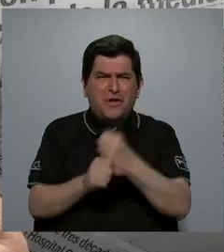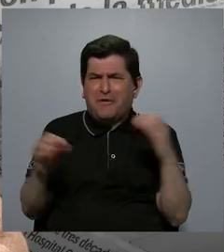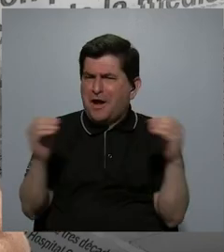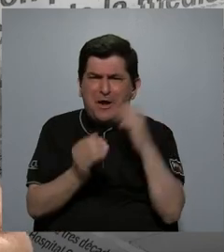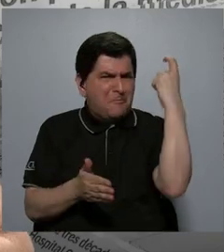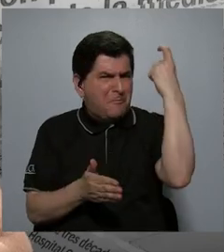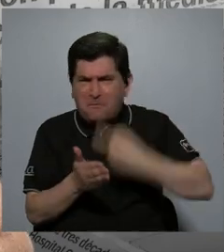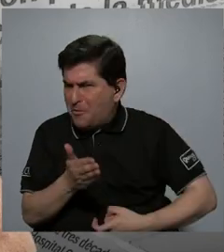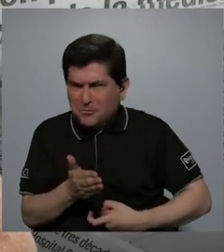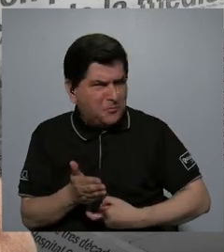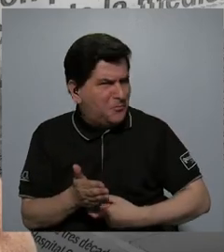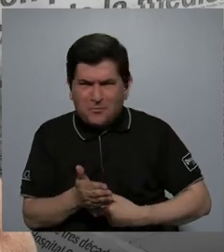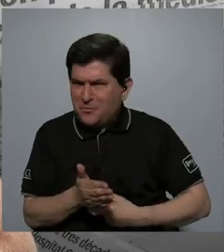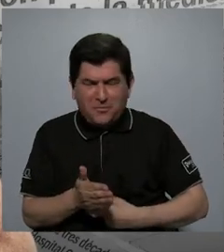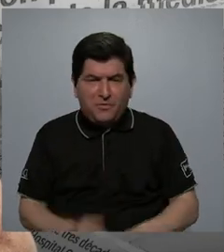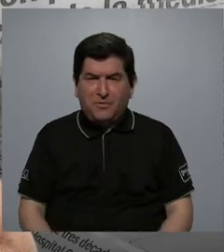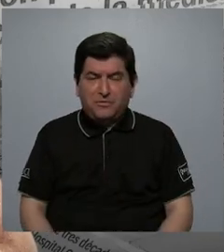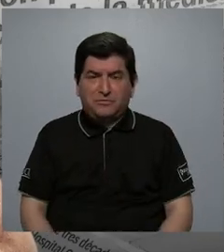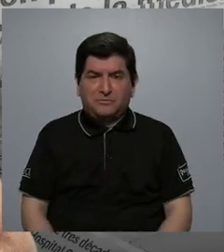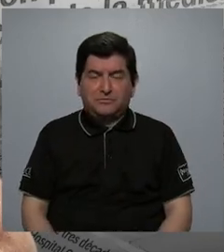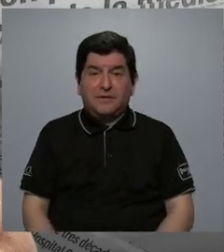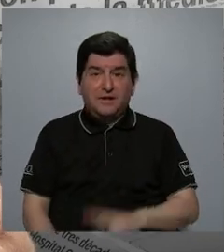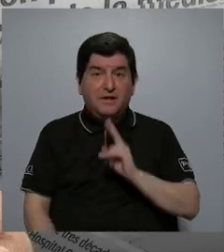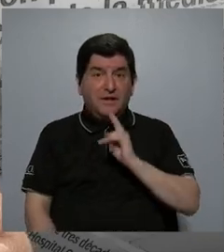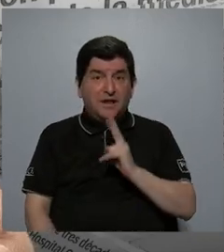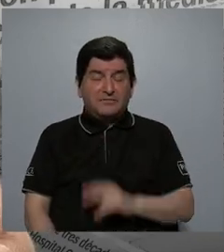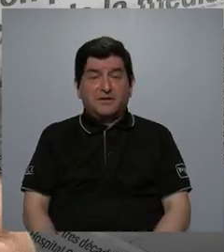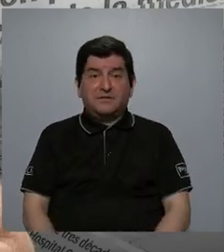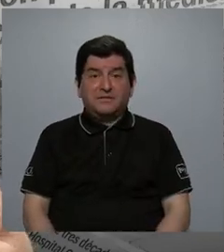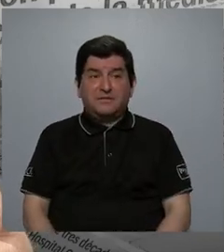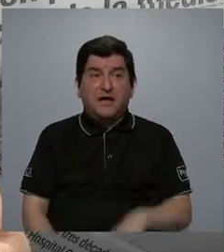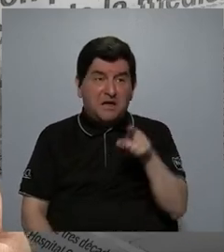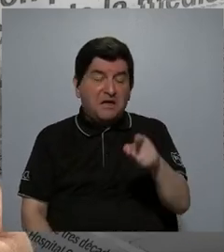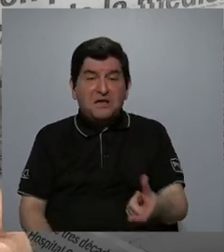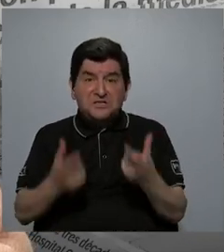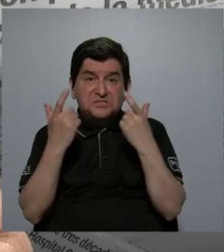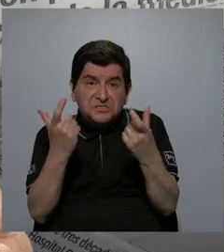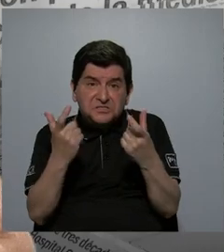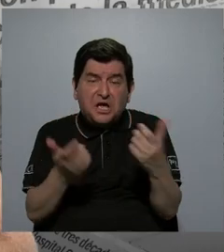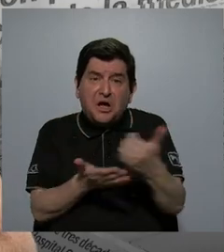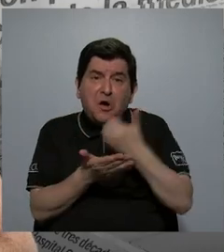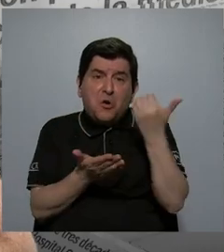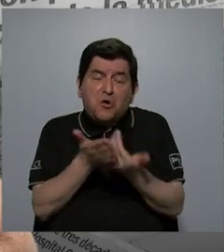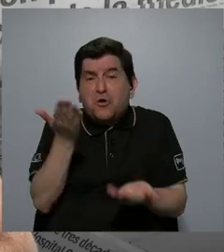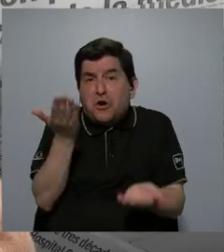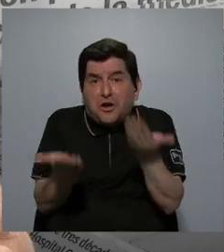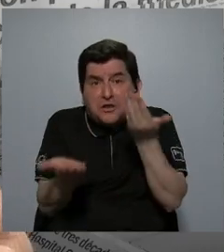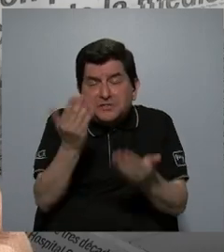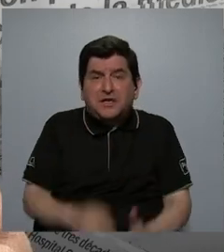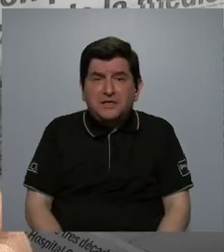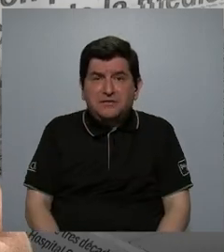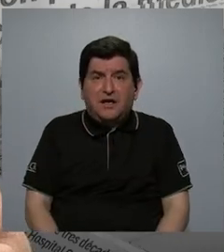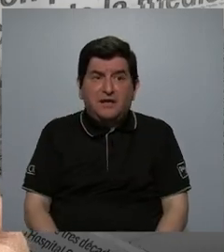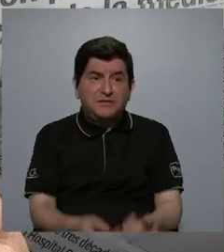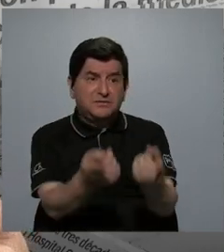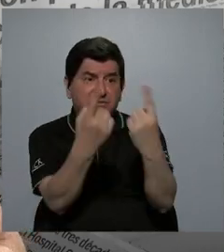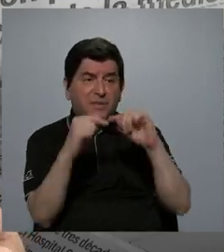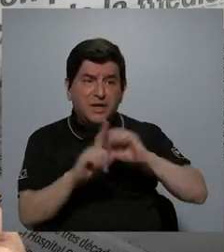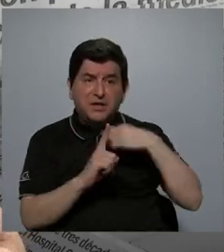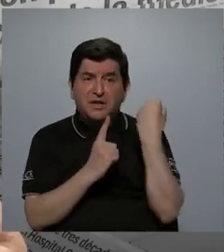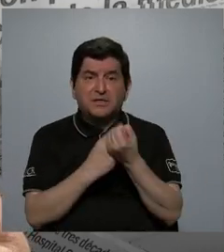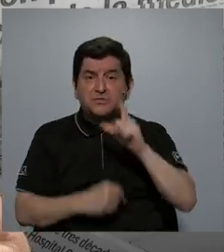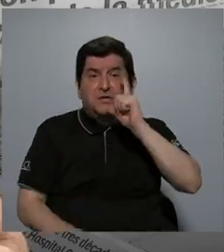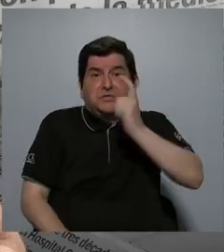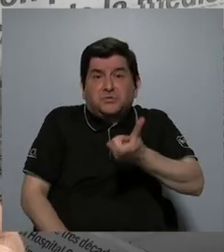esfuerzo en trabajar, sino que realmente proviene esa riqueza o esos recursos económicos de cuestiones